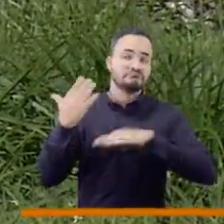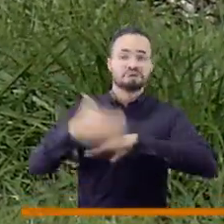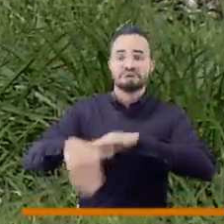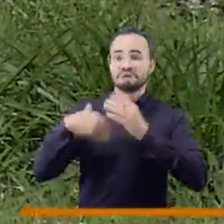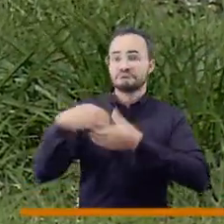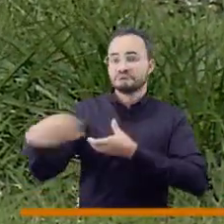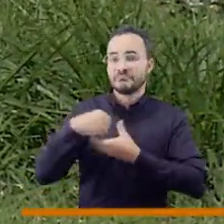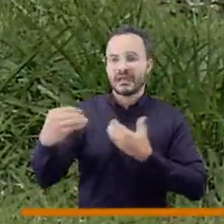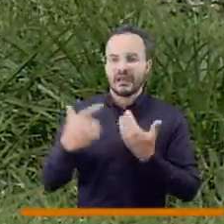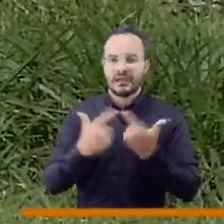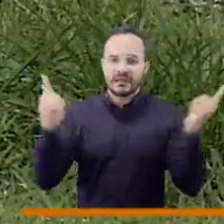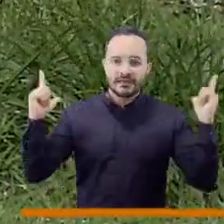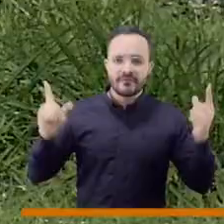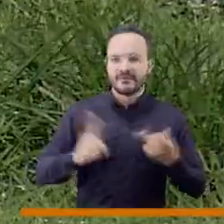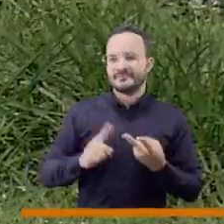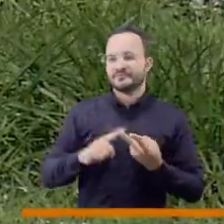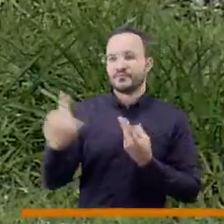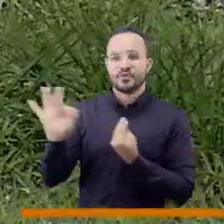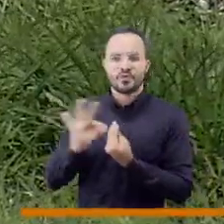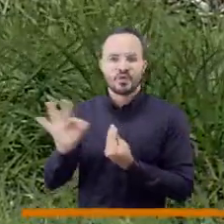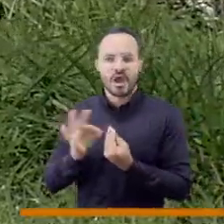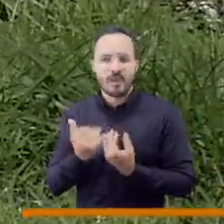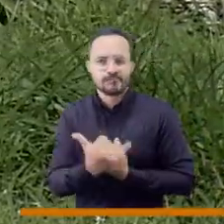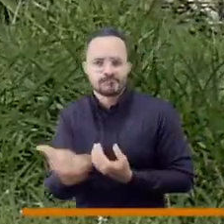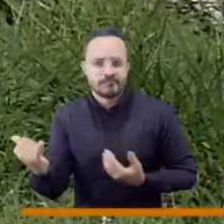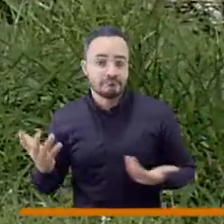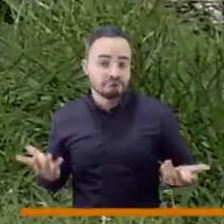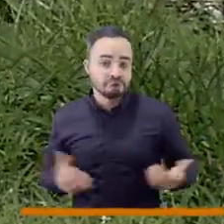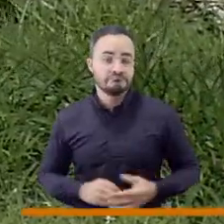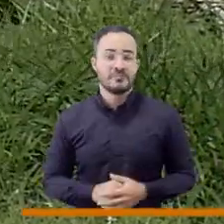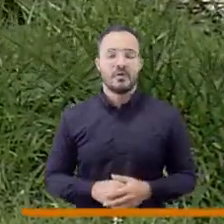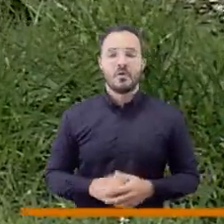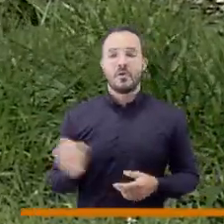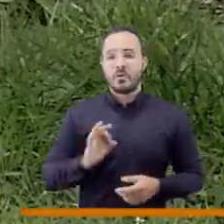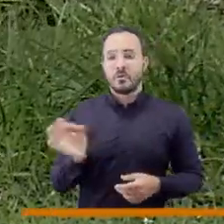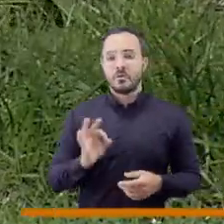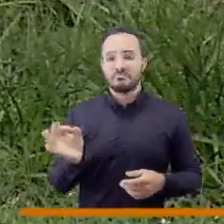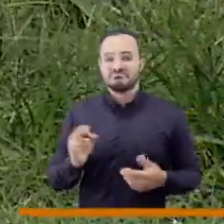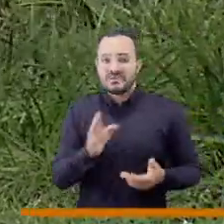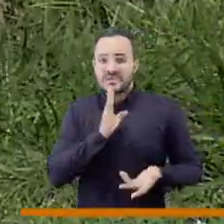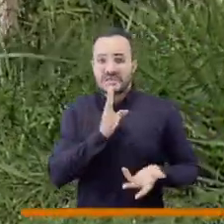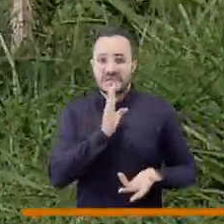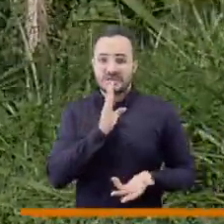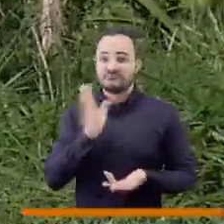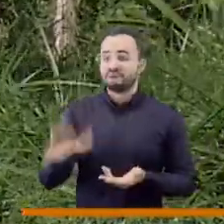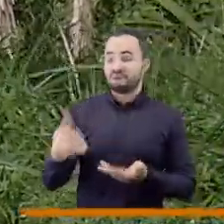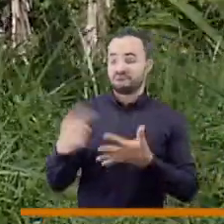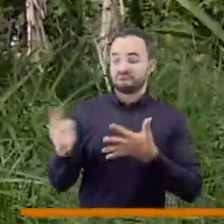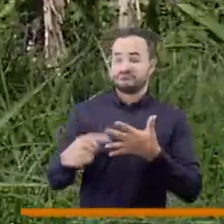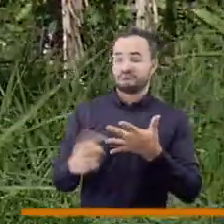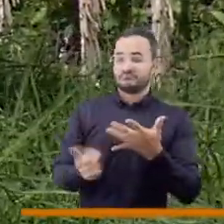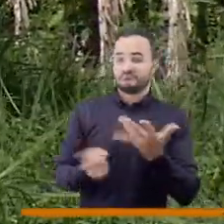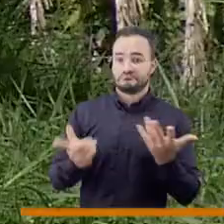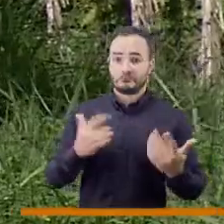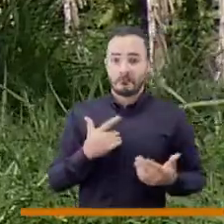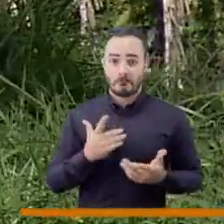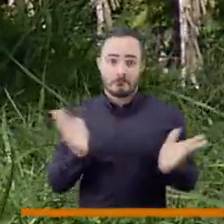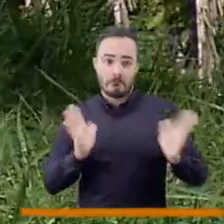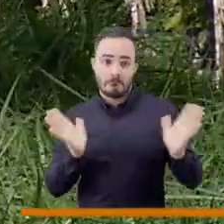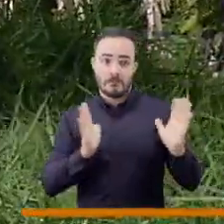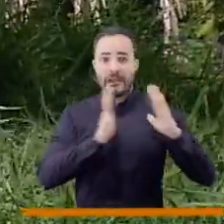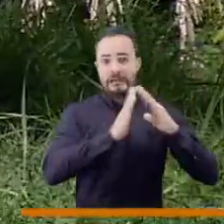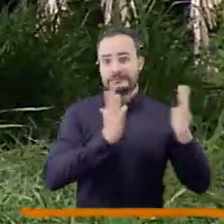porque en la calle encuentra libertad, porque en la calle encuentra la droga, porque en la calle nadie le pide